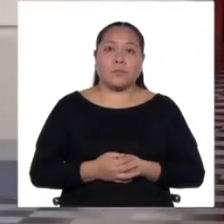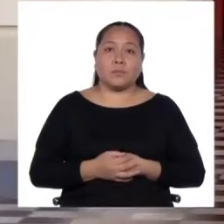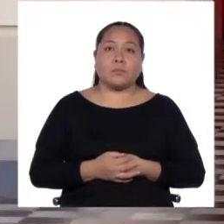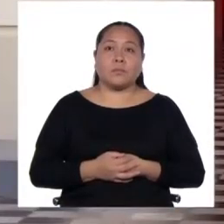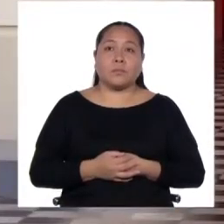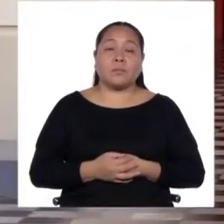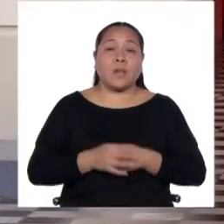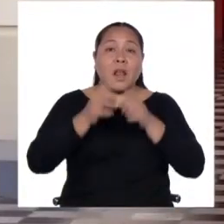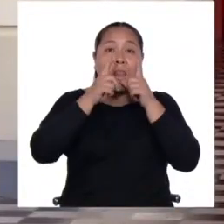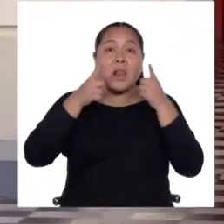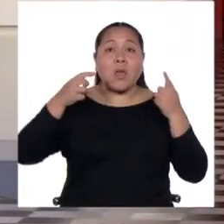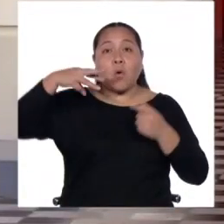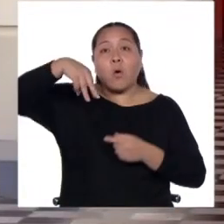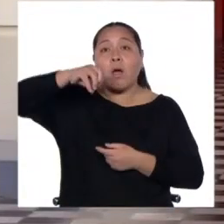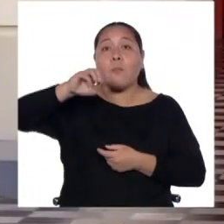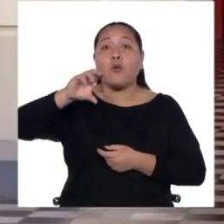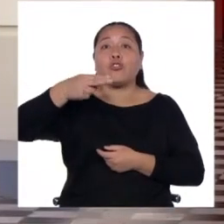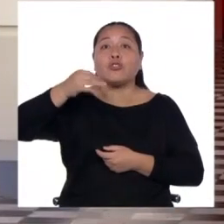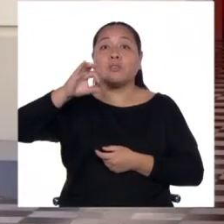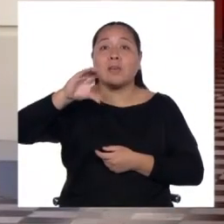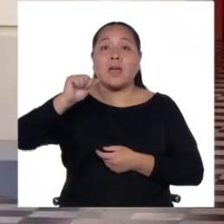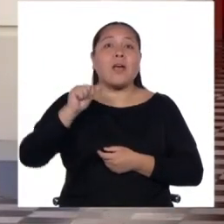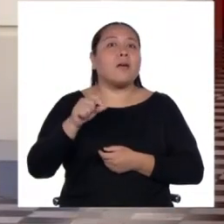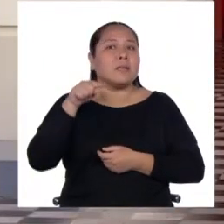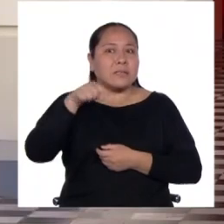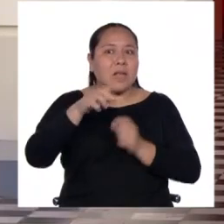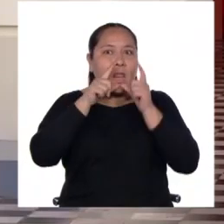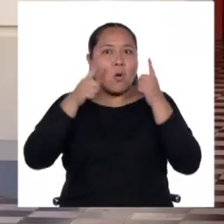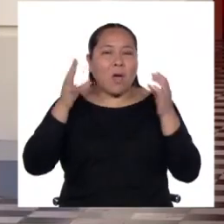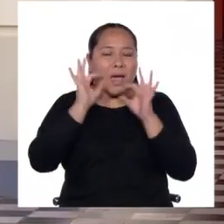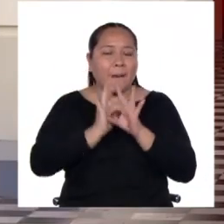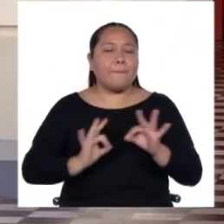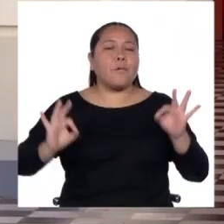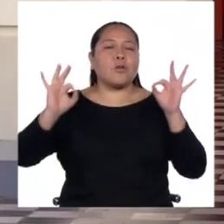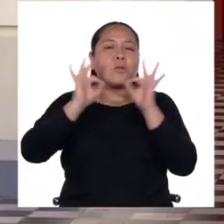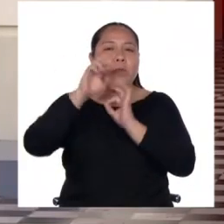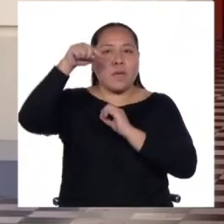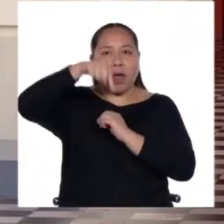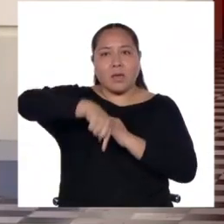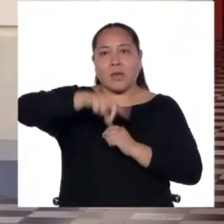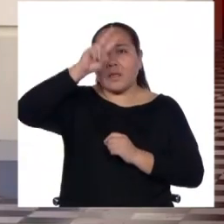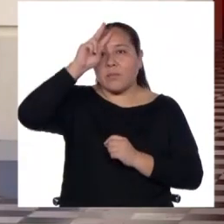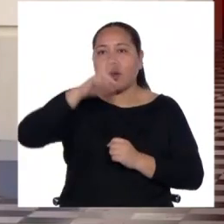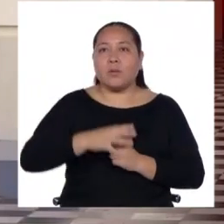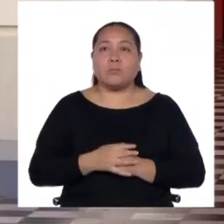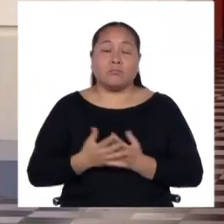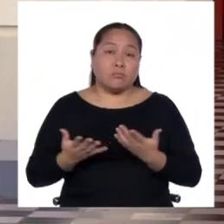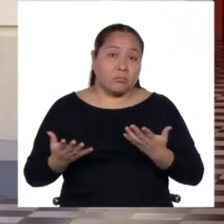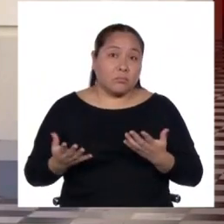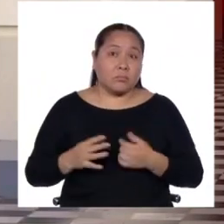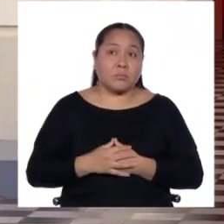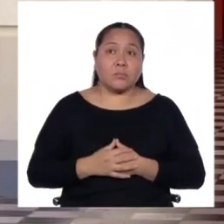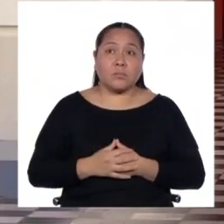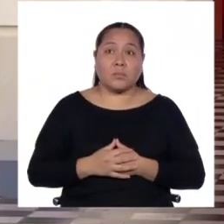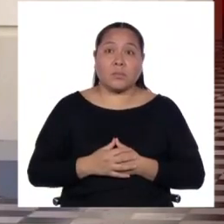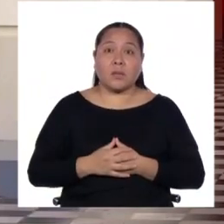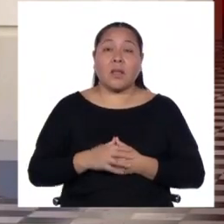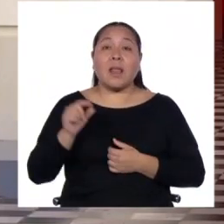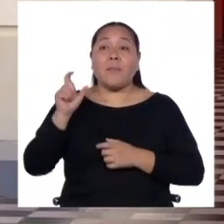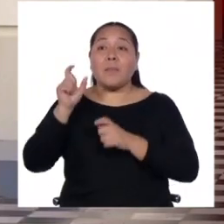La lengua Mochica fue una de las más importantes que hubo en nuestro territorio. De hecho, los